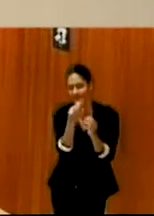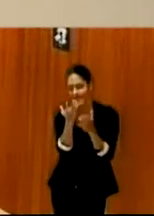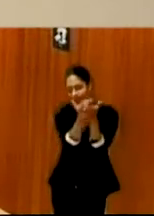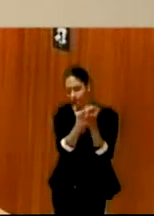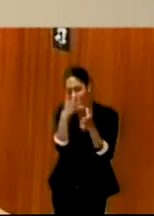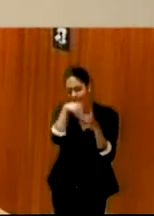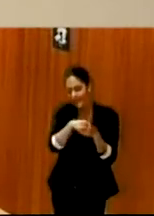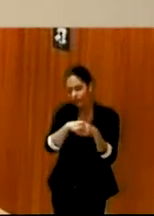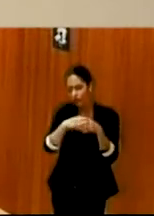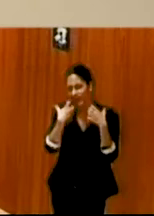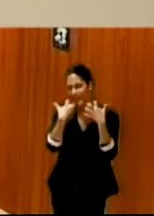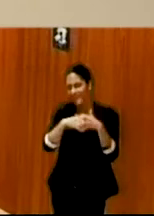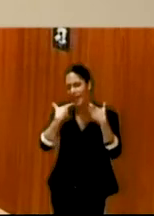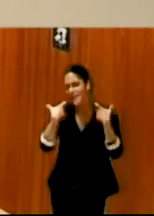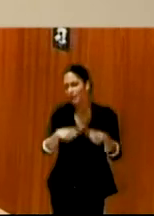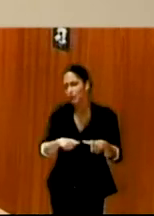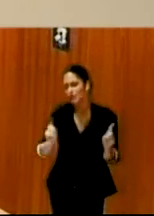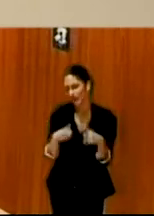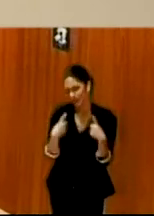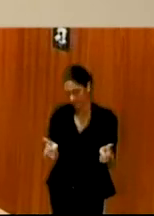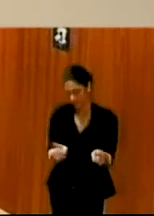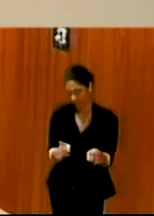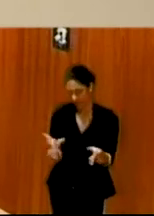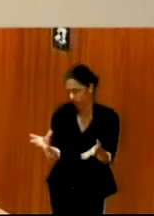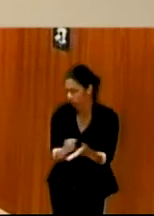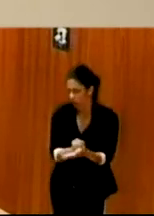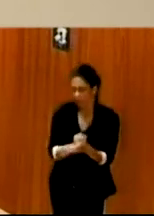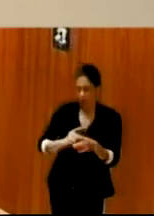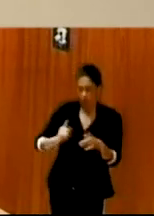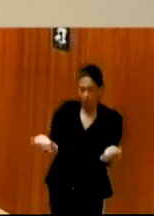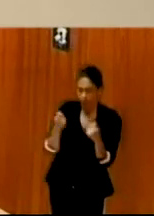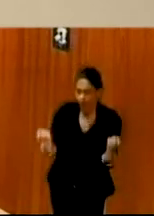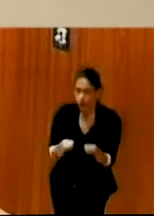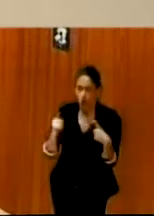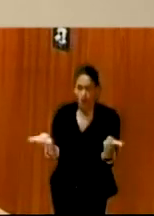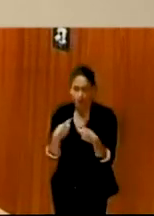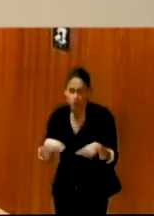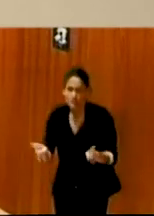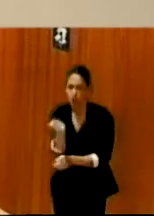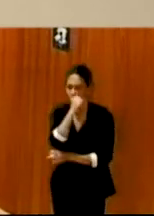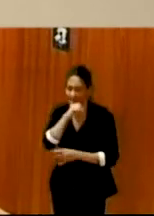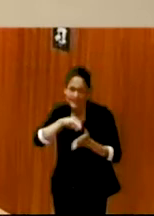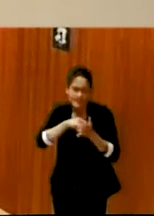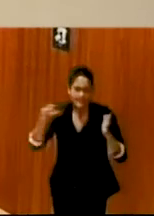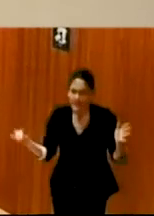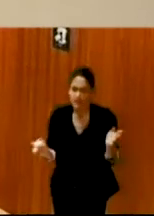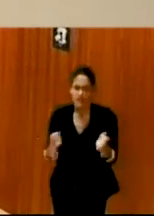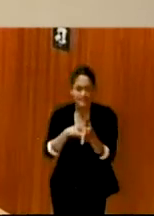a la industria musical, los promotores, los músicos, los cantantes, los técnicos, suelen ser personas muy empáticas,